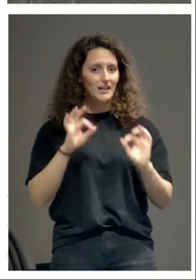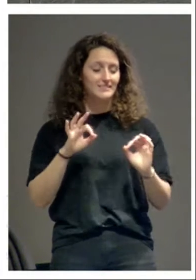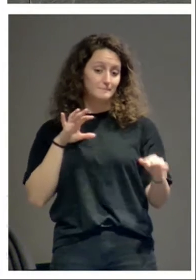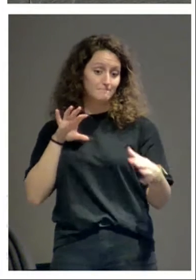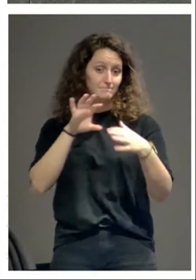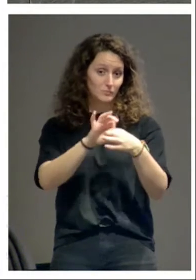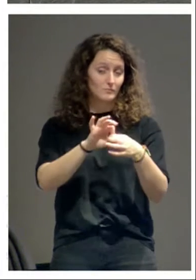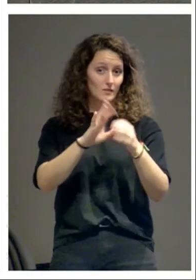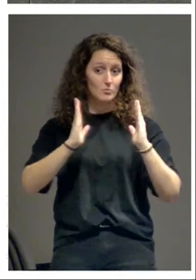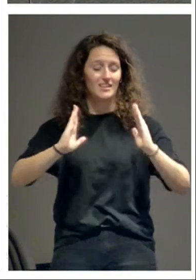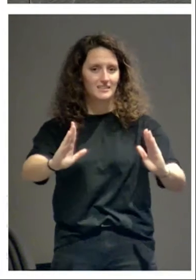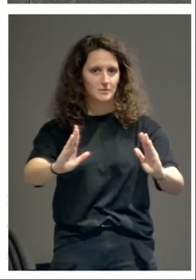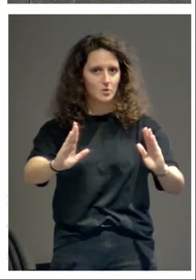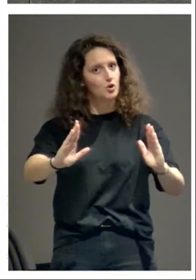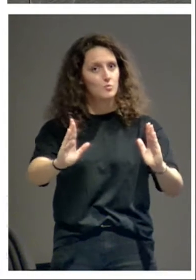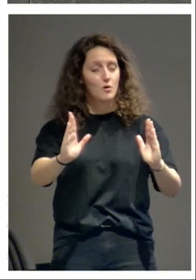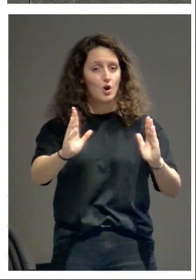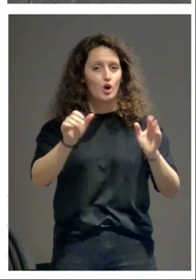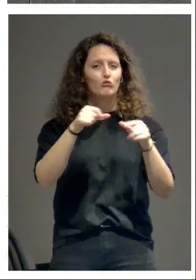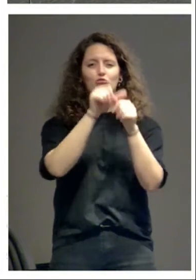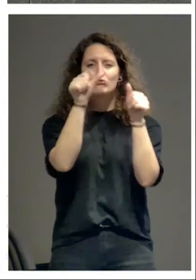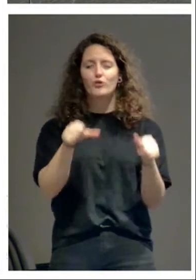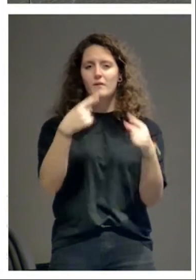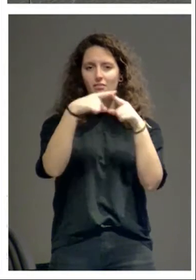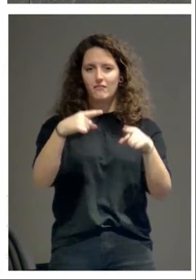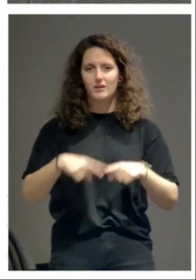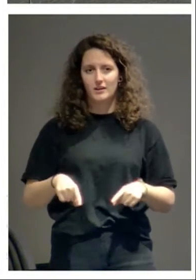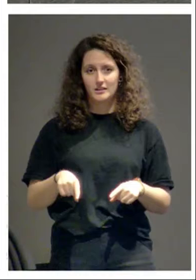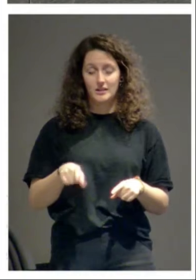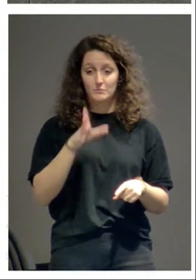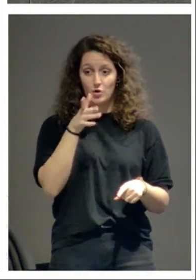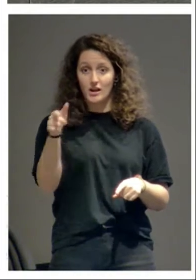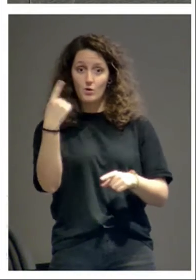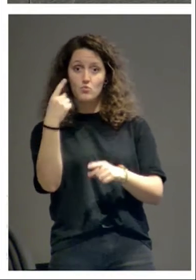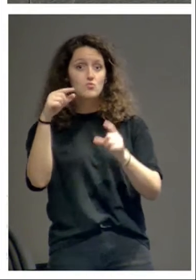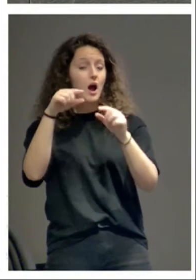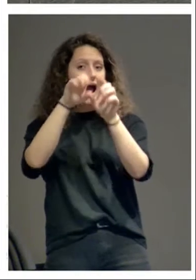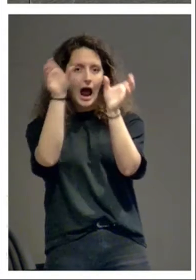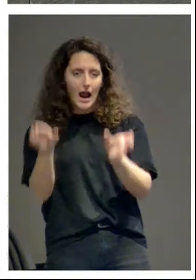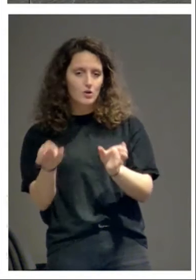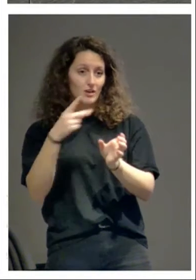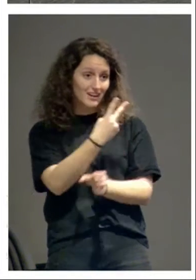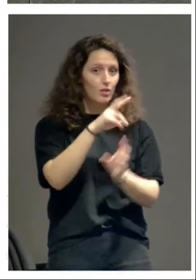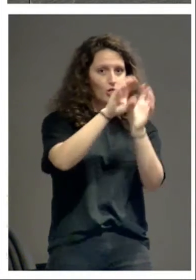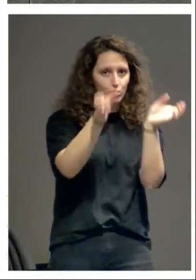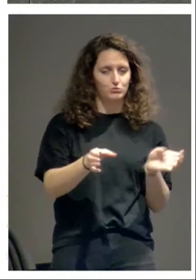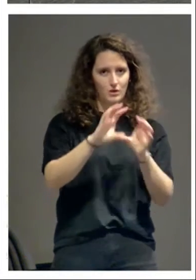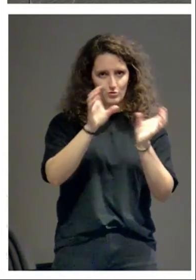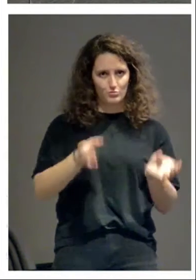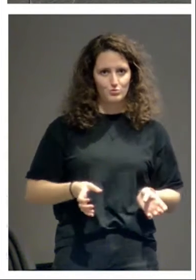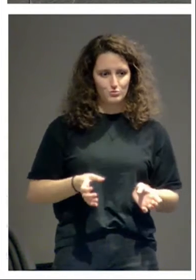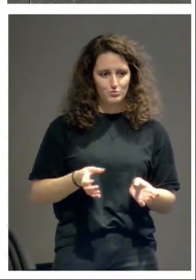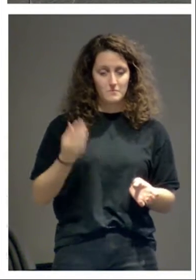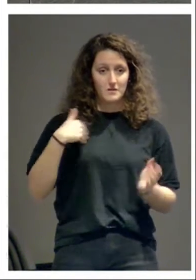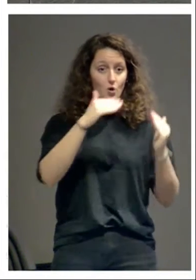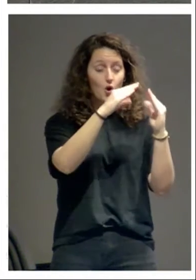transepto tiene distinto despiece. Ven que aquí no hay más que un arco y aquí hay dos arcos. En las